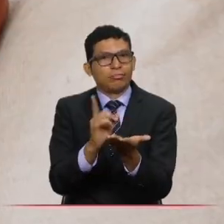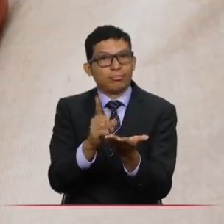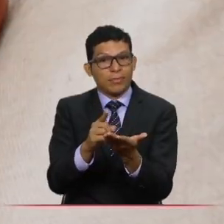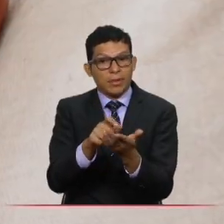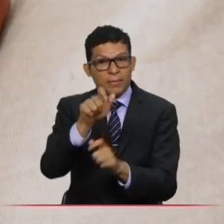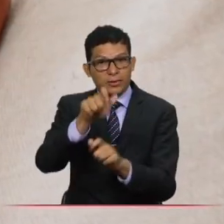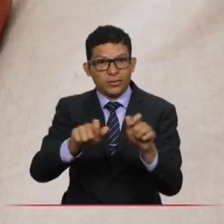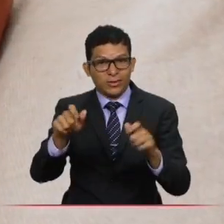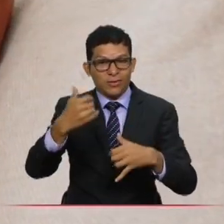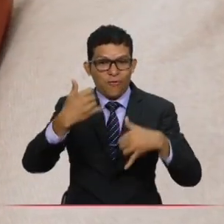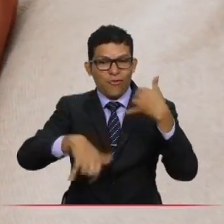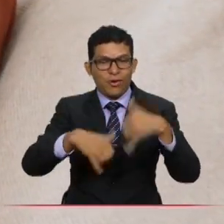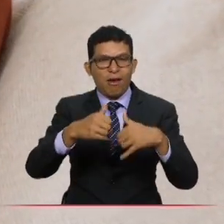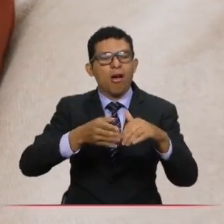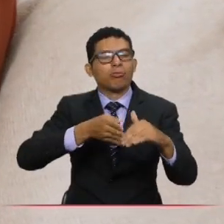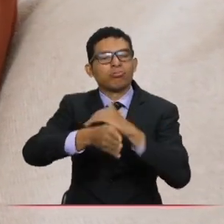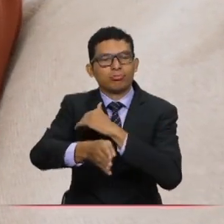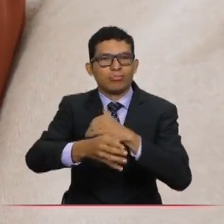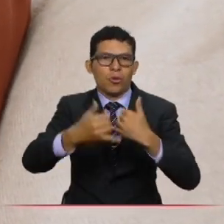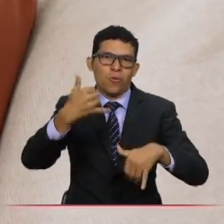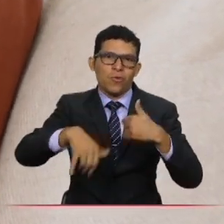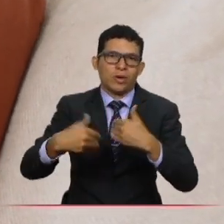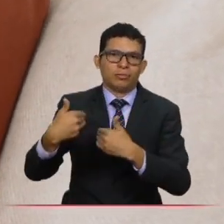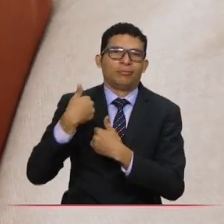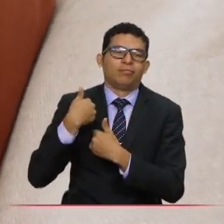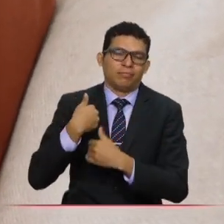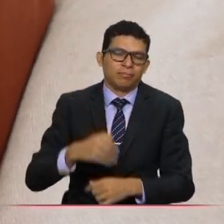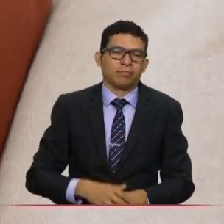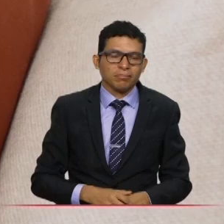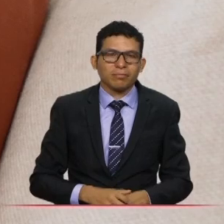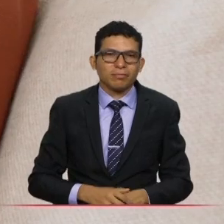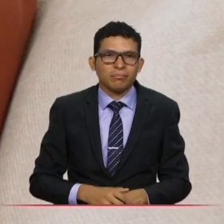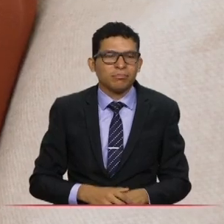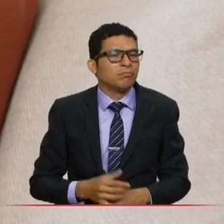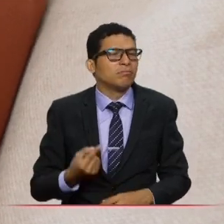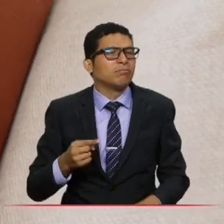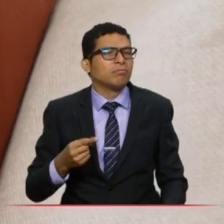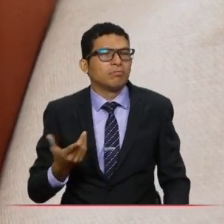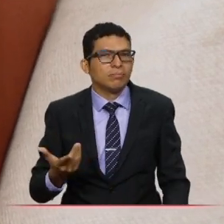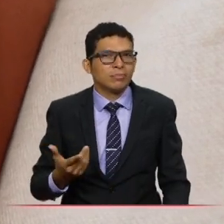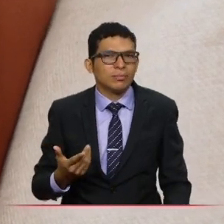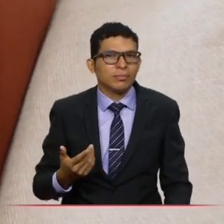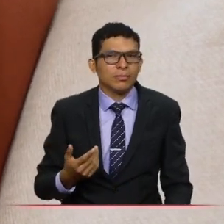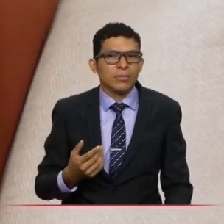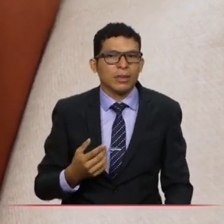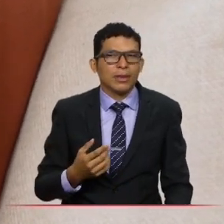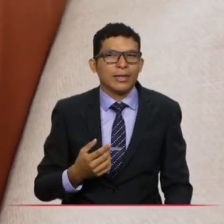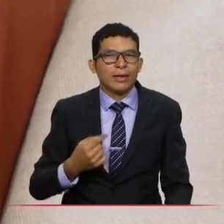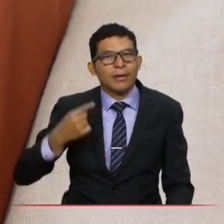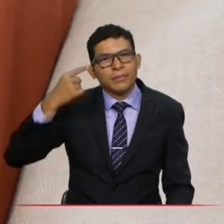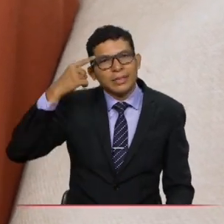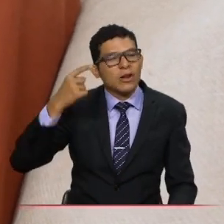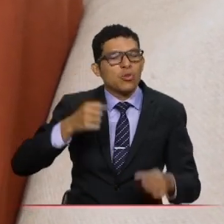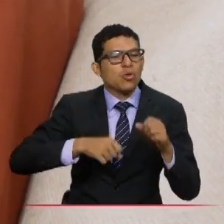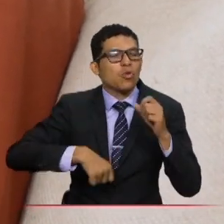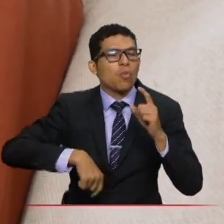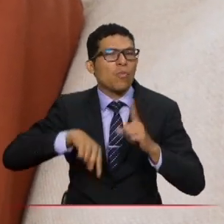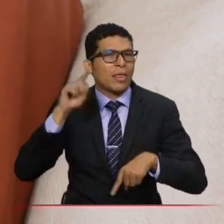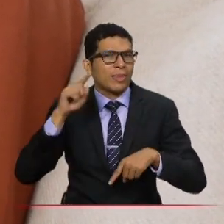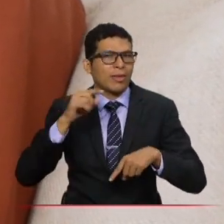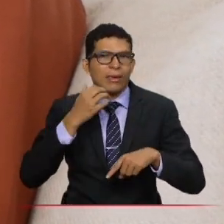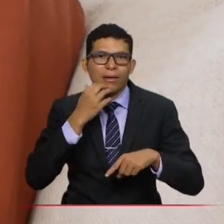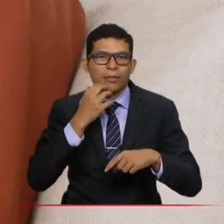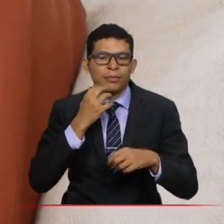jugador la posibilidad de acceder al juego responsable. Es decir, no es posible que hayan